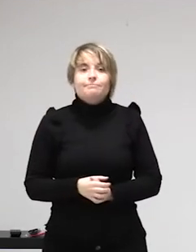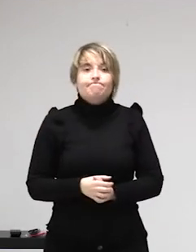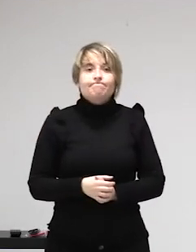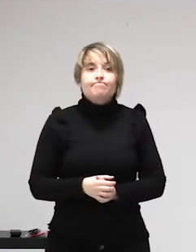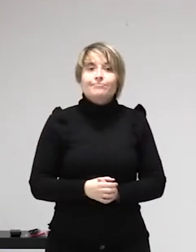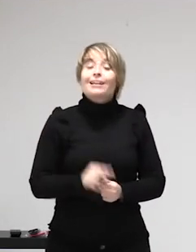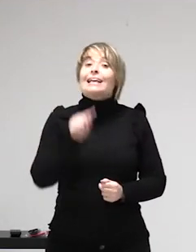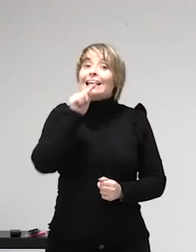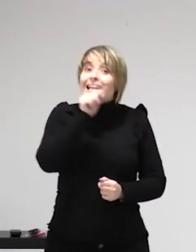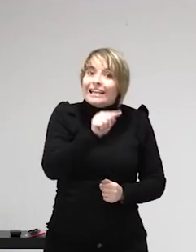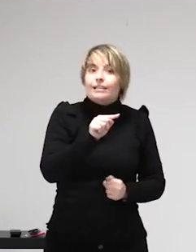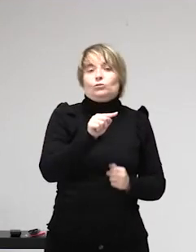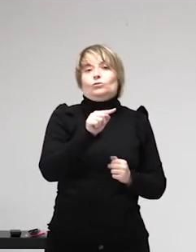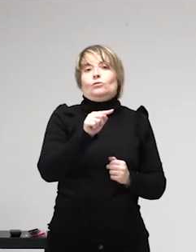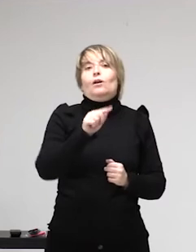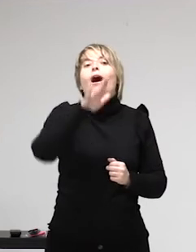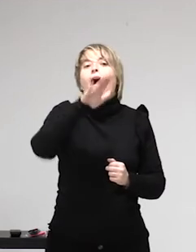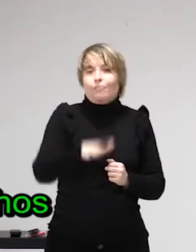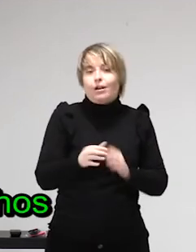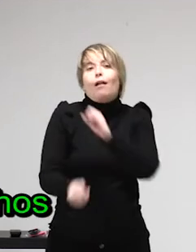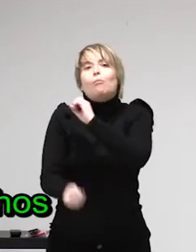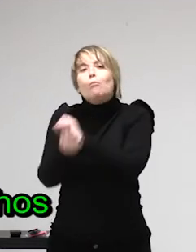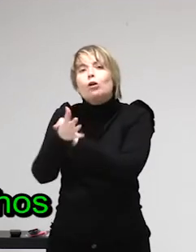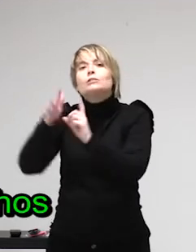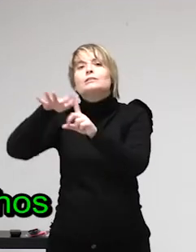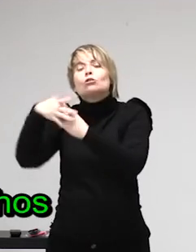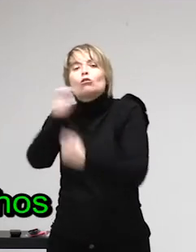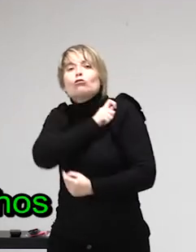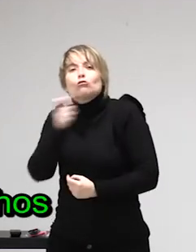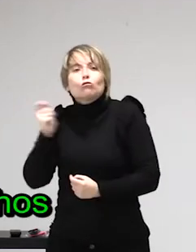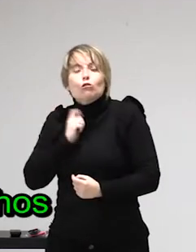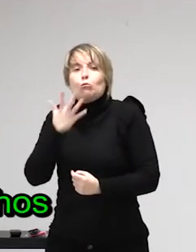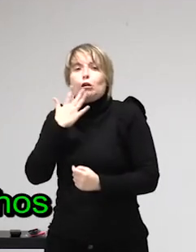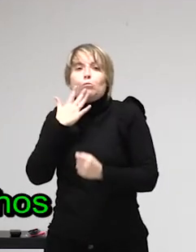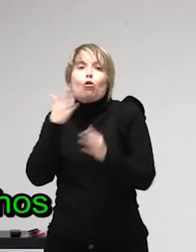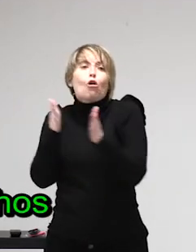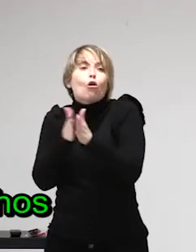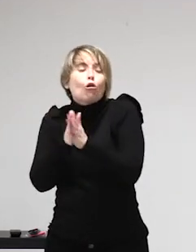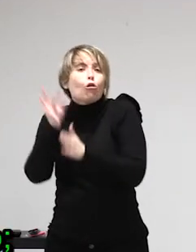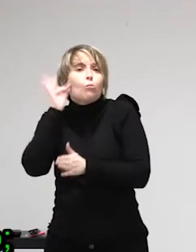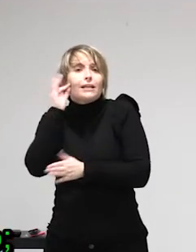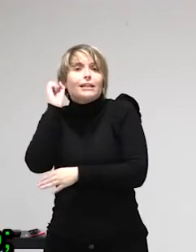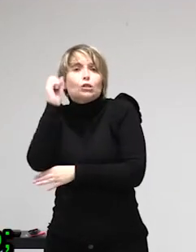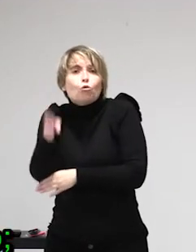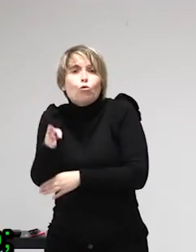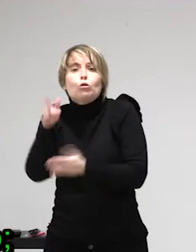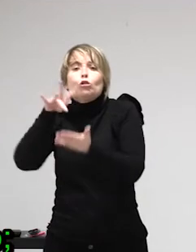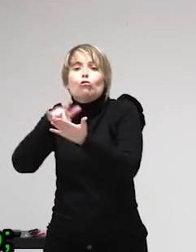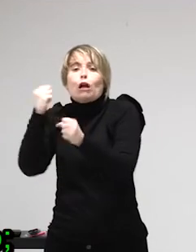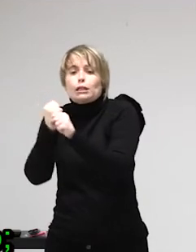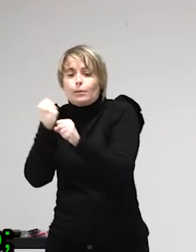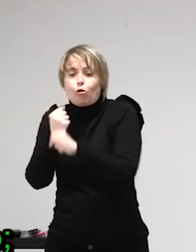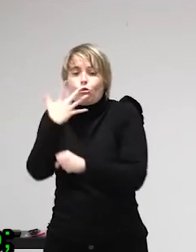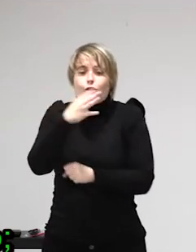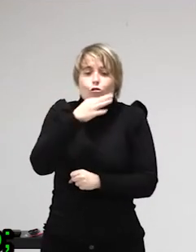Vale, para mí la diferencia entre trabajo y explotación es que en la explotación no hay derechos en el trabajo sí, ¿de acuerdo? Bueno, esto